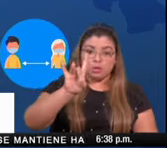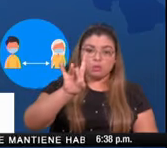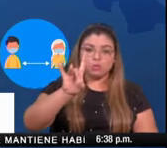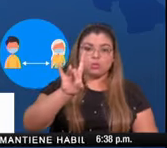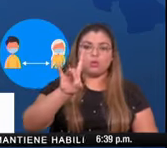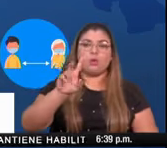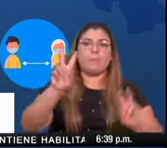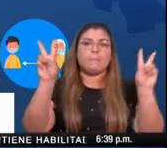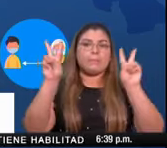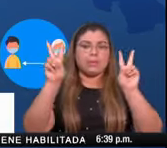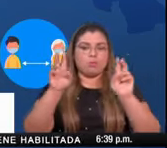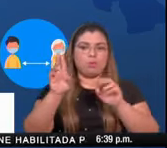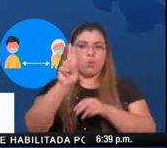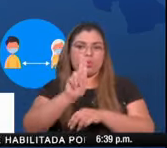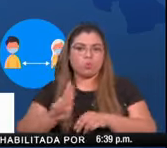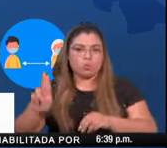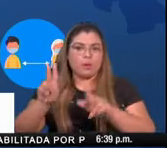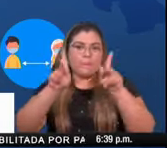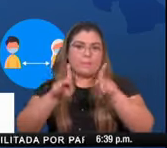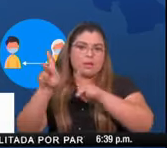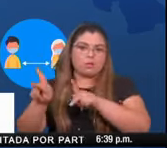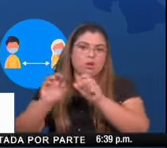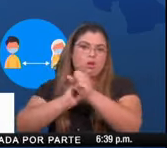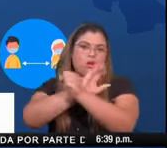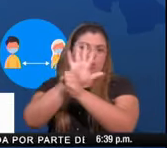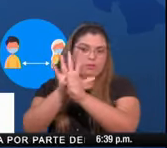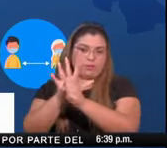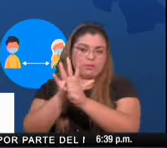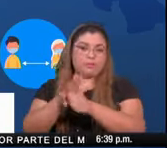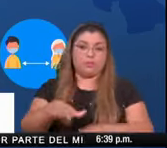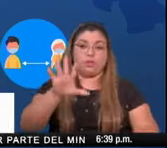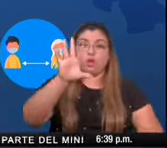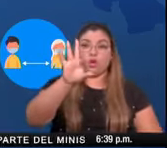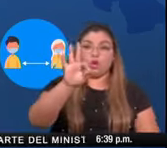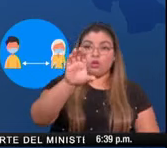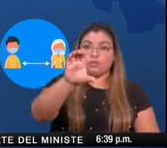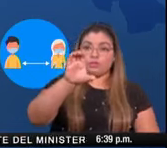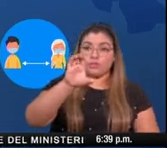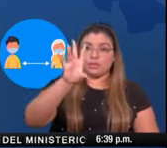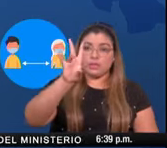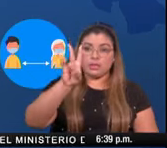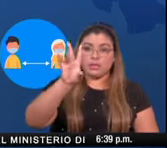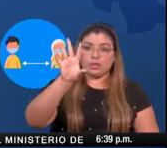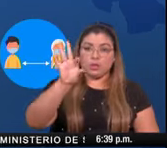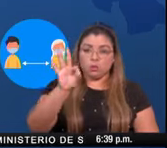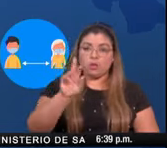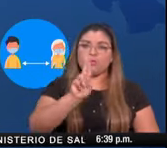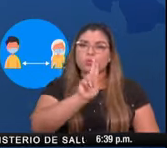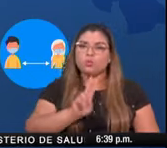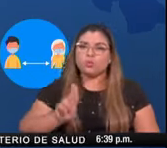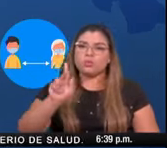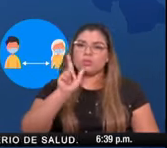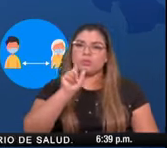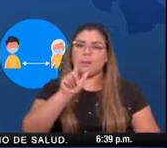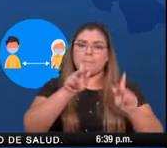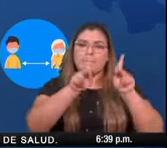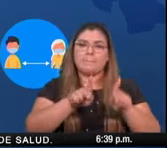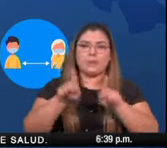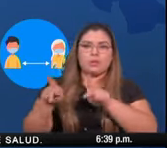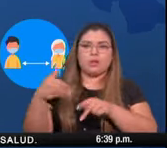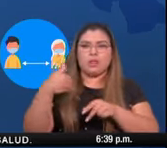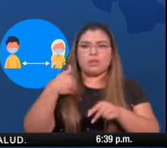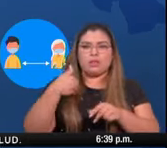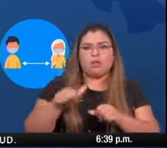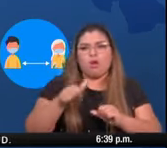ocupadas por personas con COVID-19 979 están ocupadas por personas que tienen